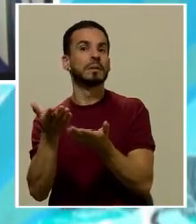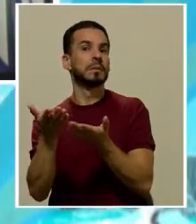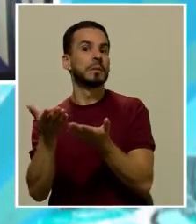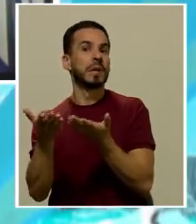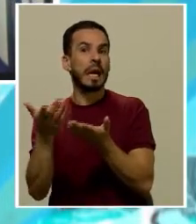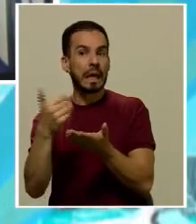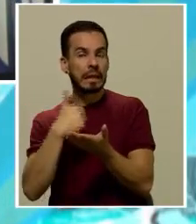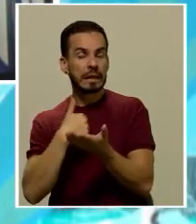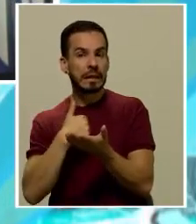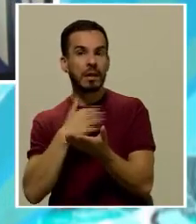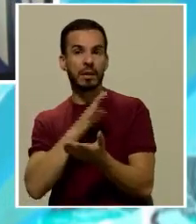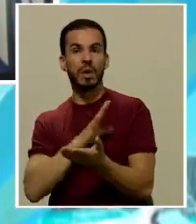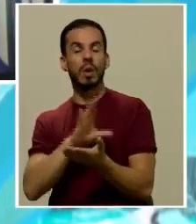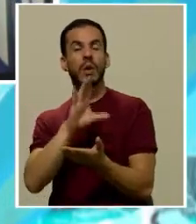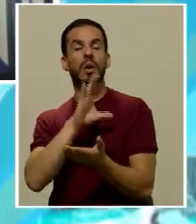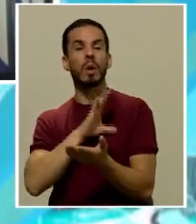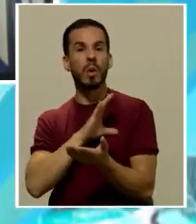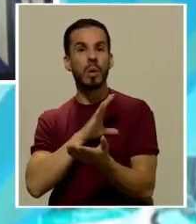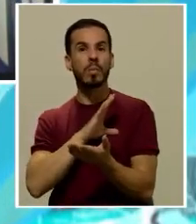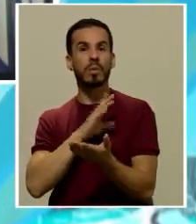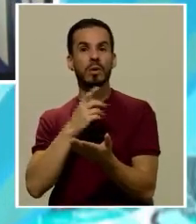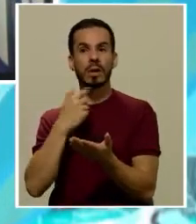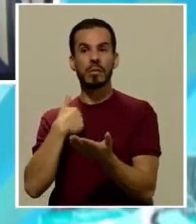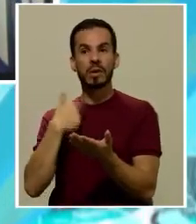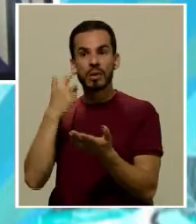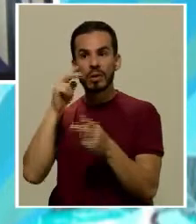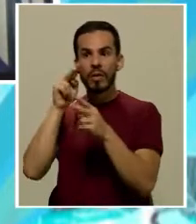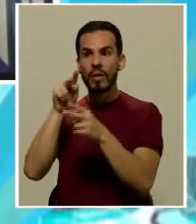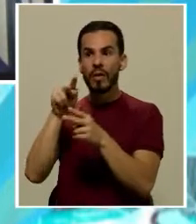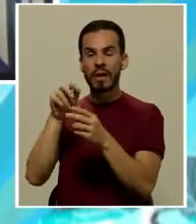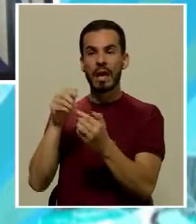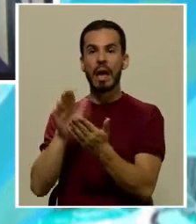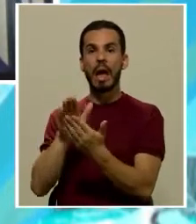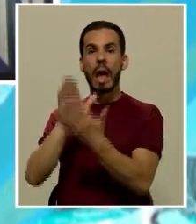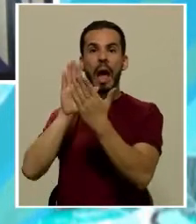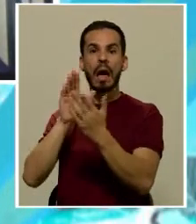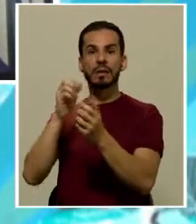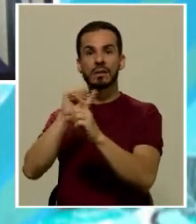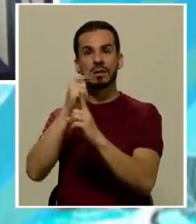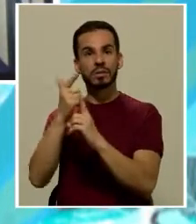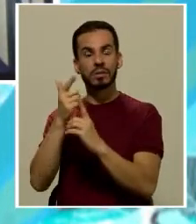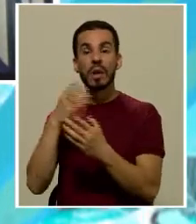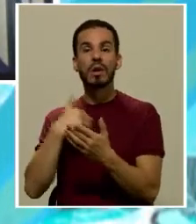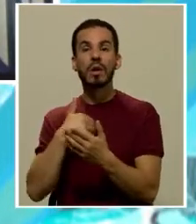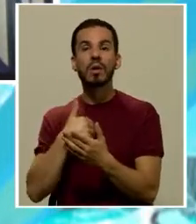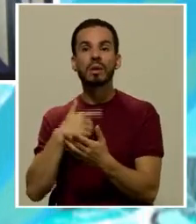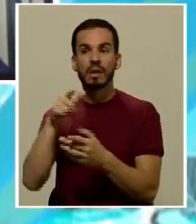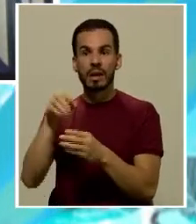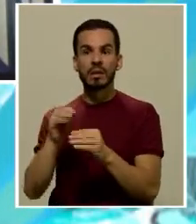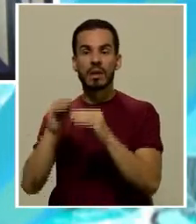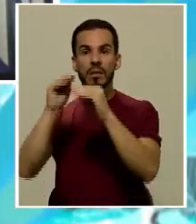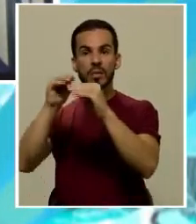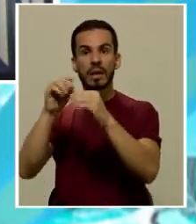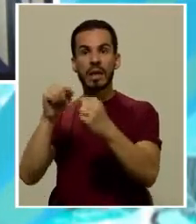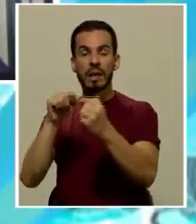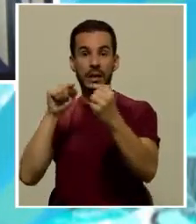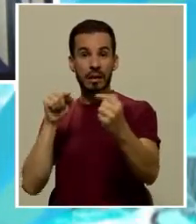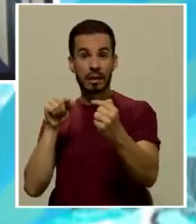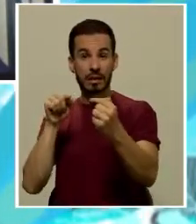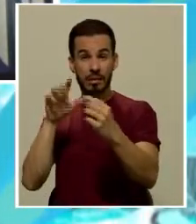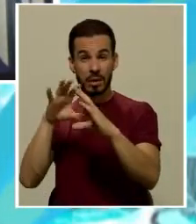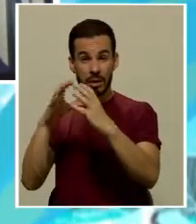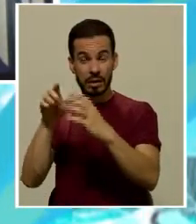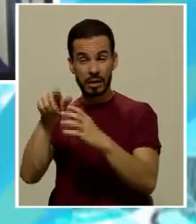que tienen comportamientos calificados como antisociales o que los pone en esa categoría de enemigos,